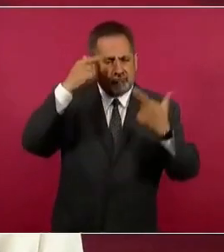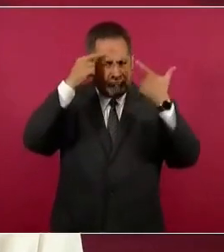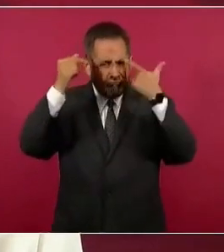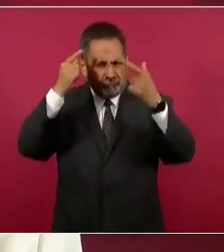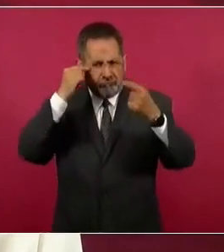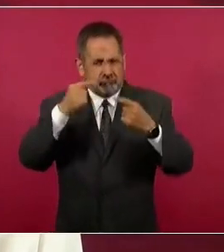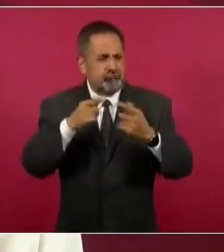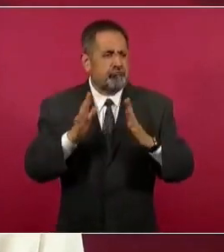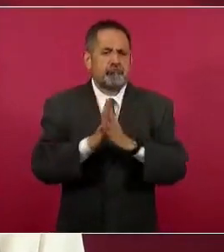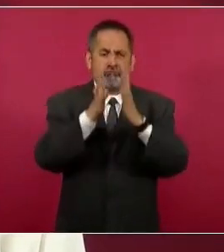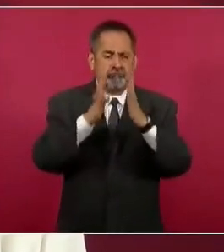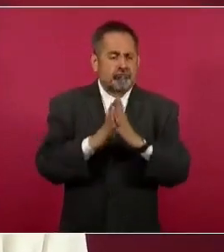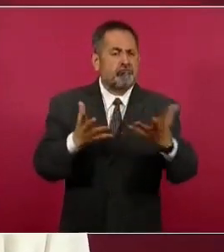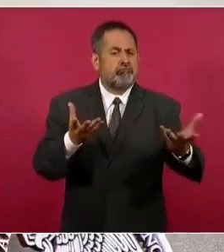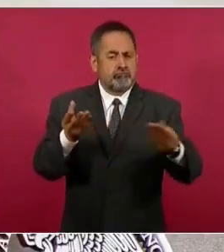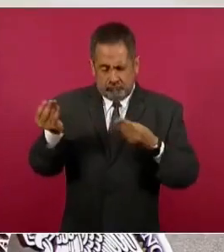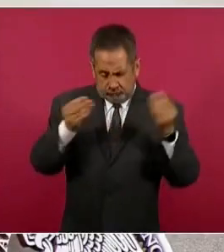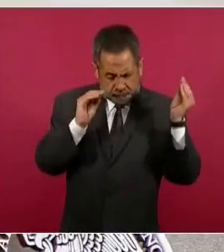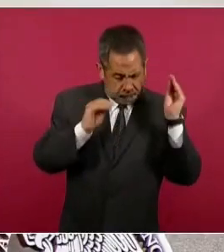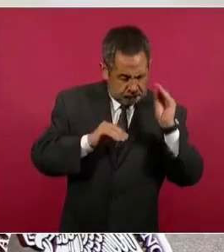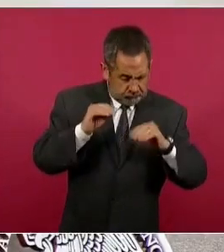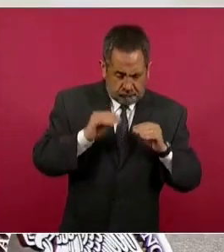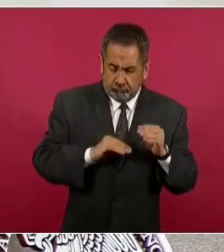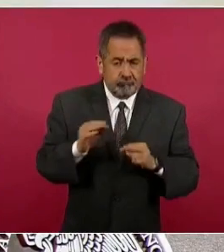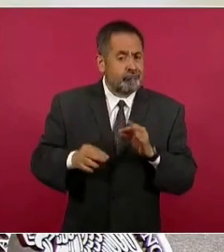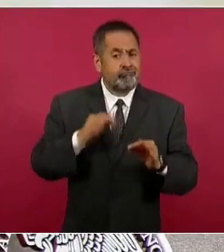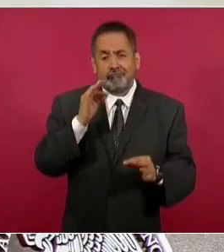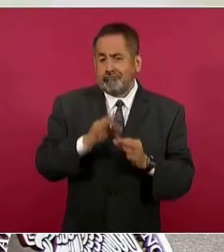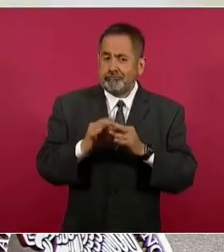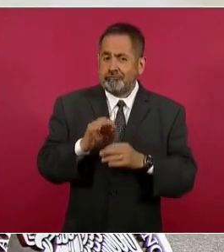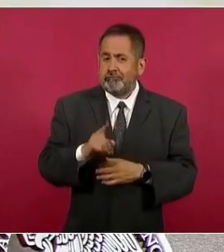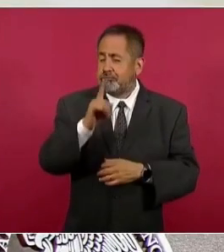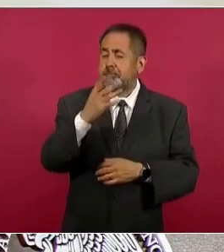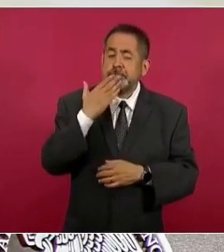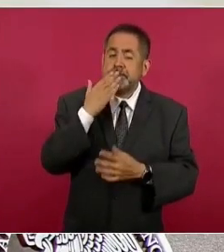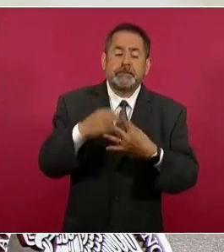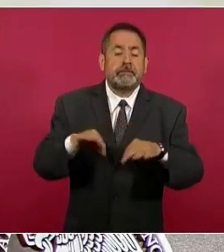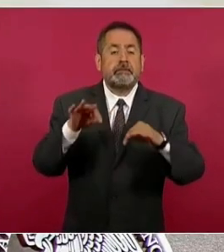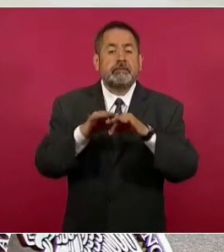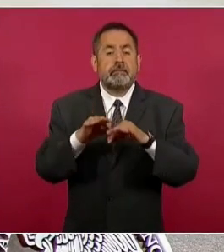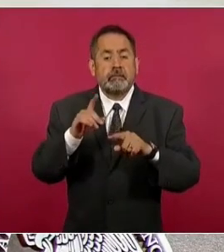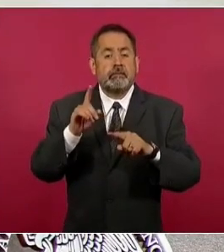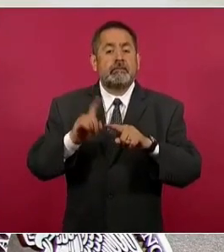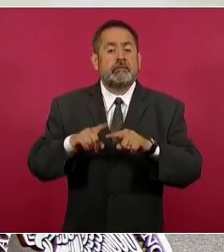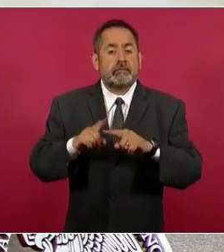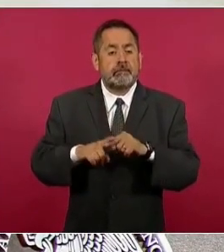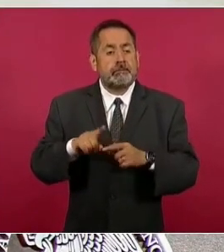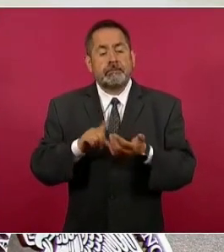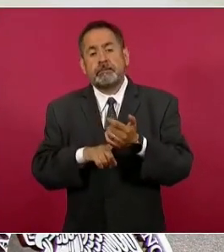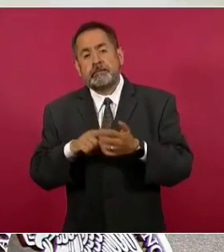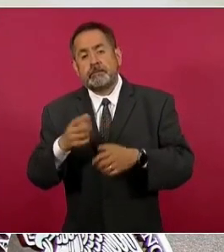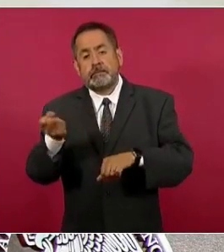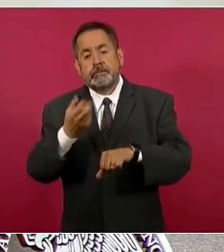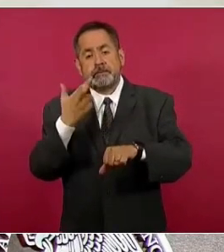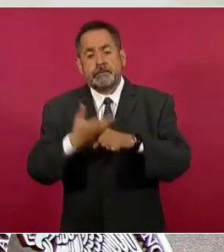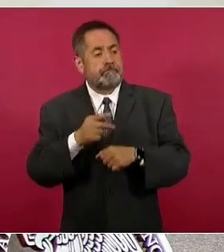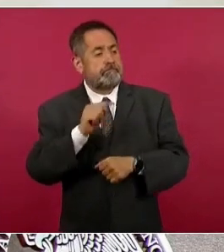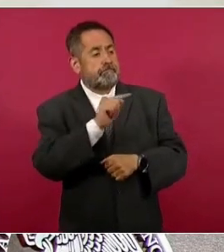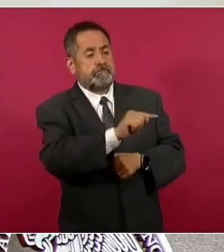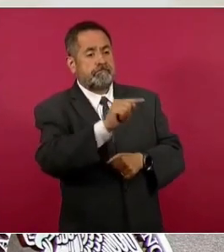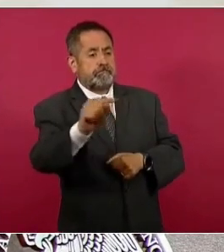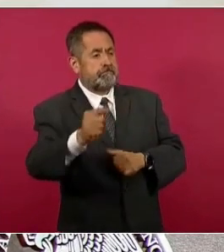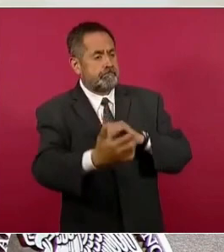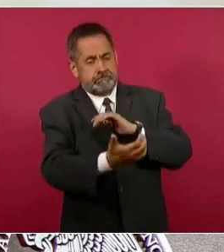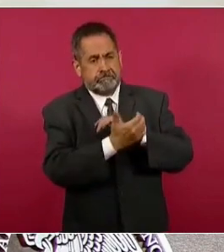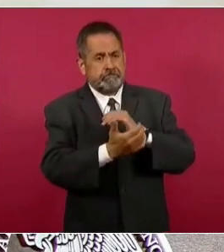participación social, así como también algo muy importante son los que interen las diferentes secretarias de esta administración, porque algo que nos